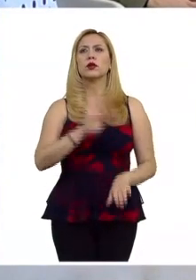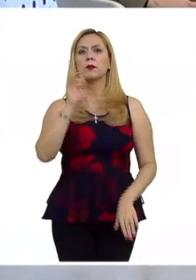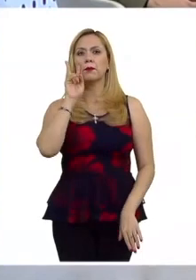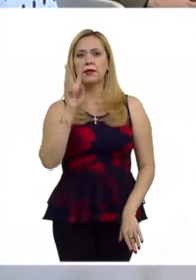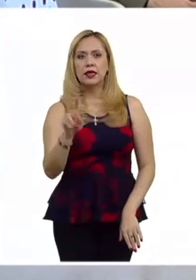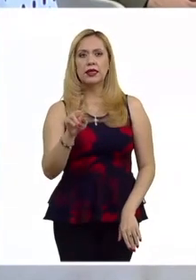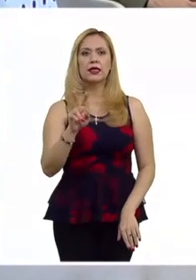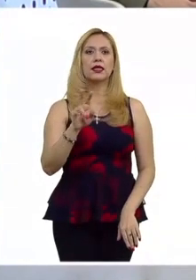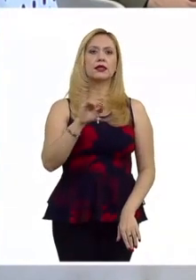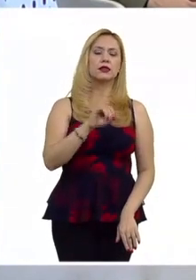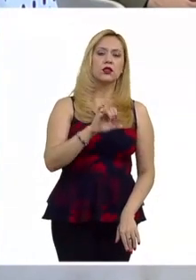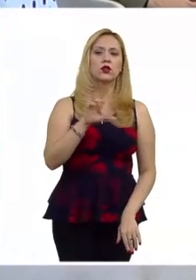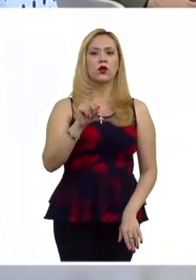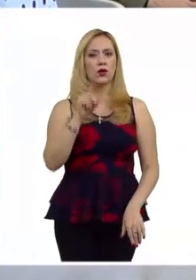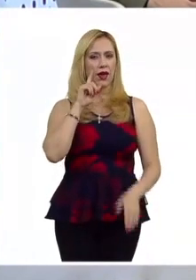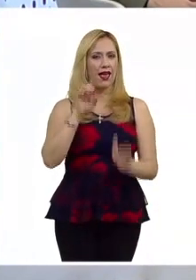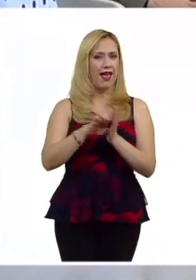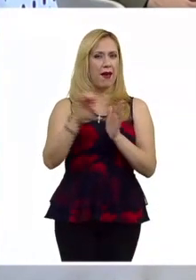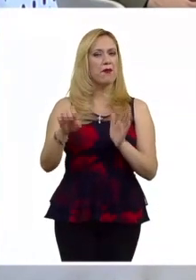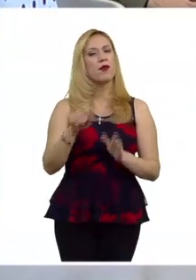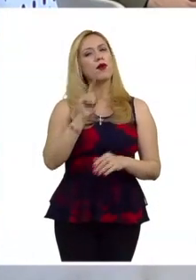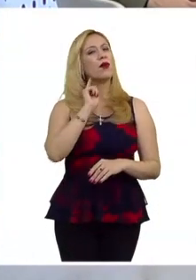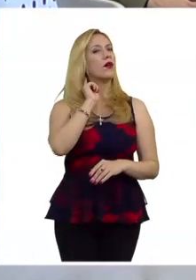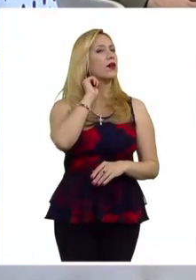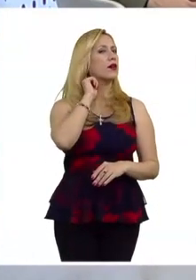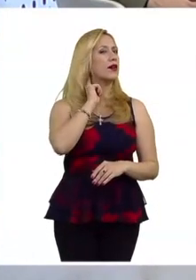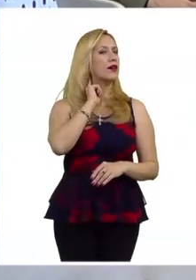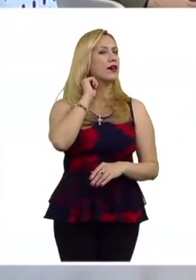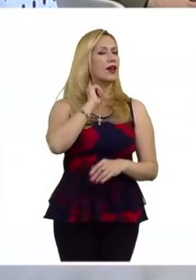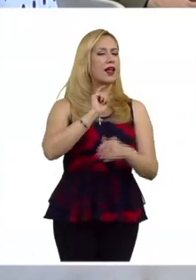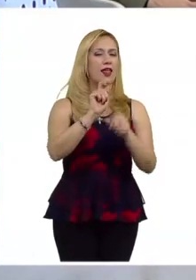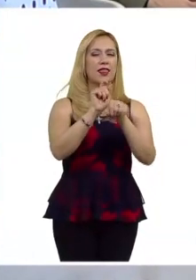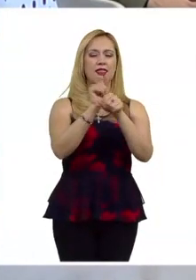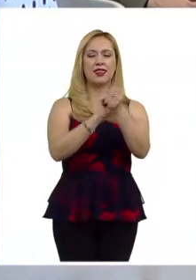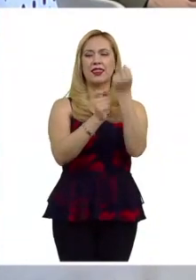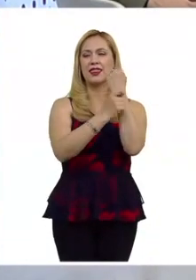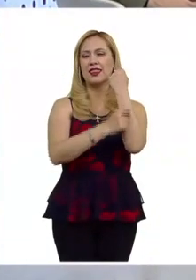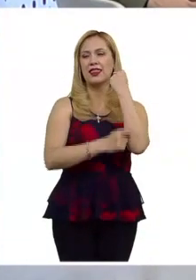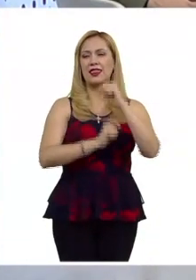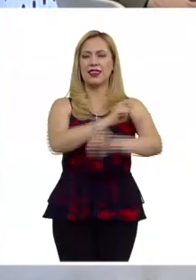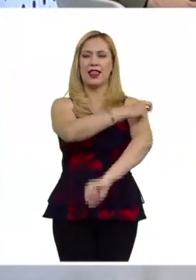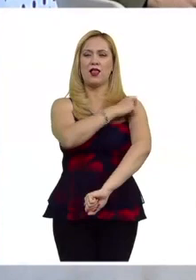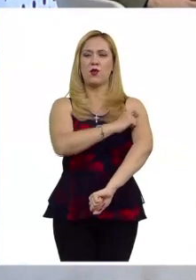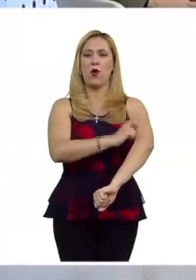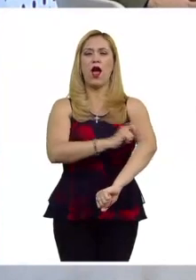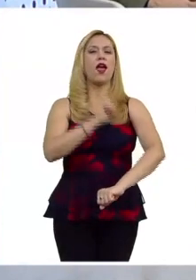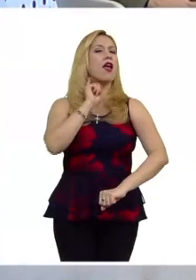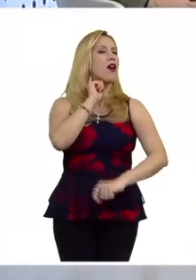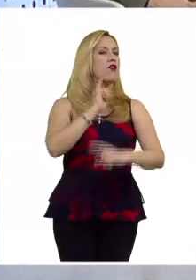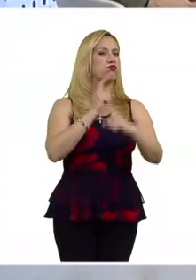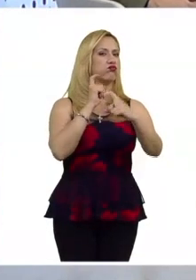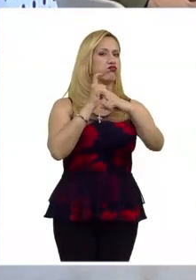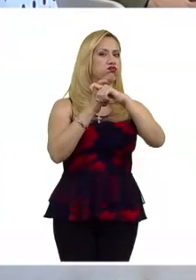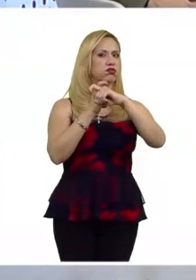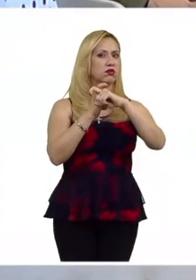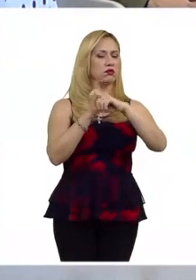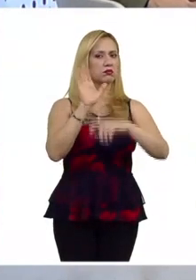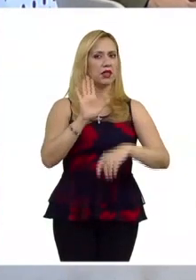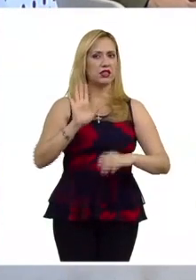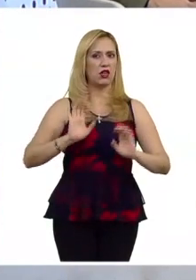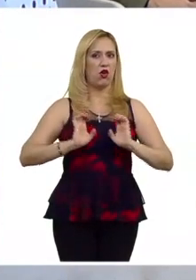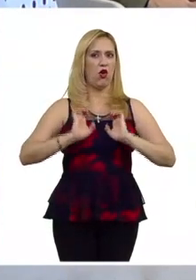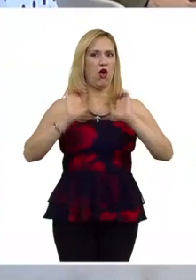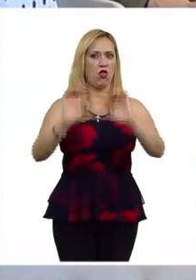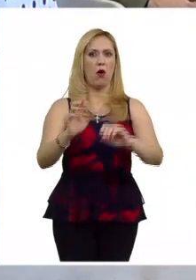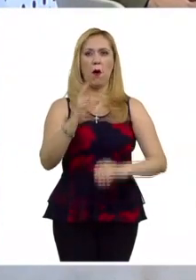este caso del tatuaje de la suástica como un discurso de odio y solo referir que empezamos desde esta